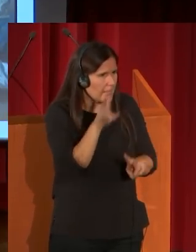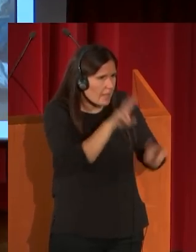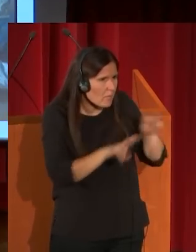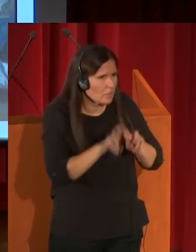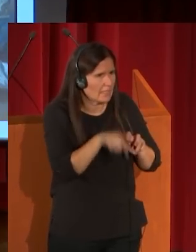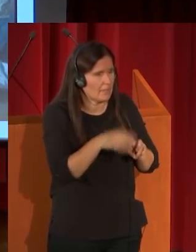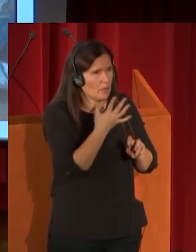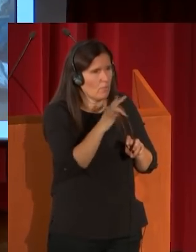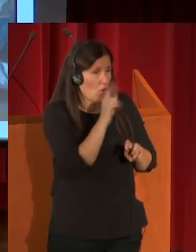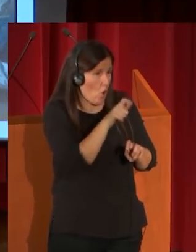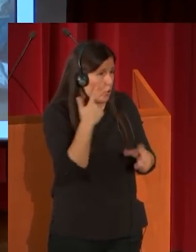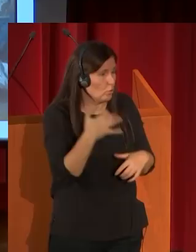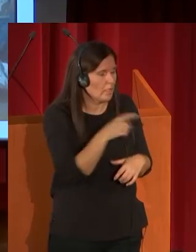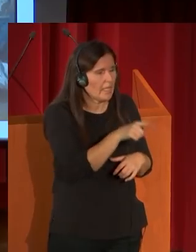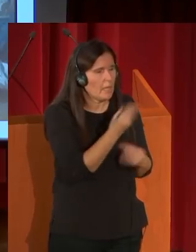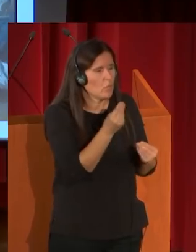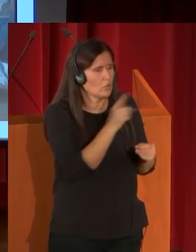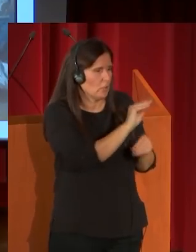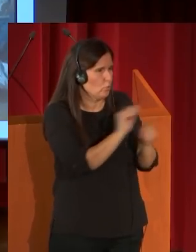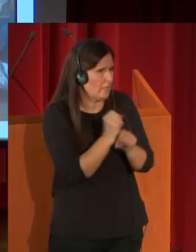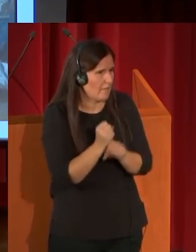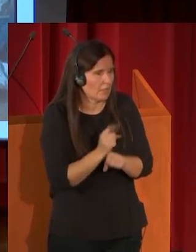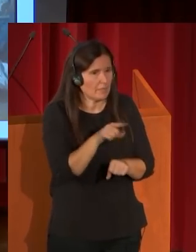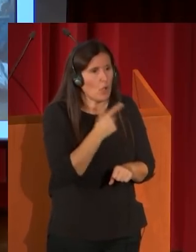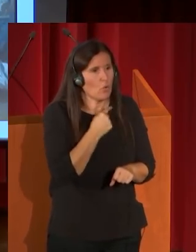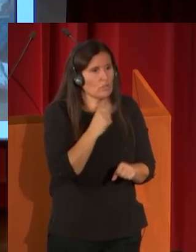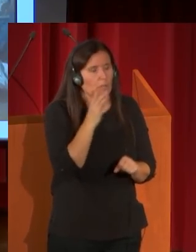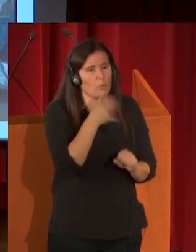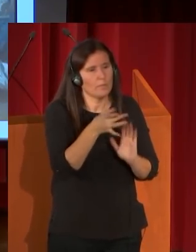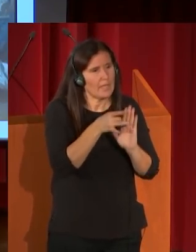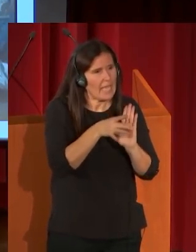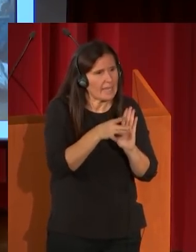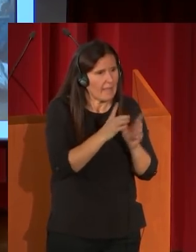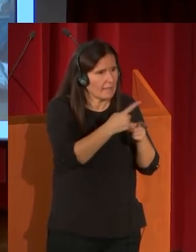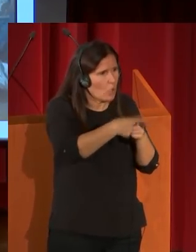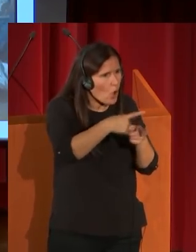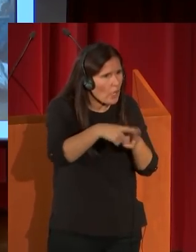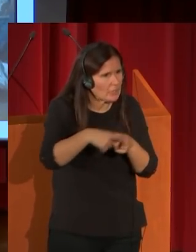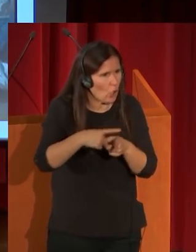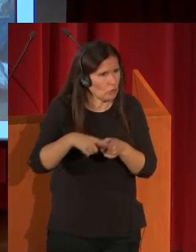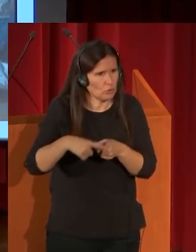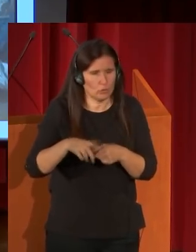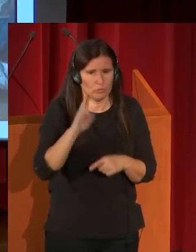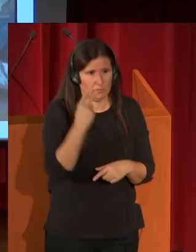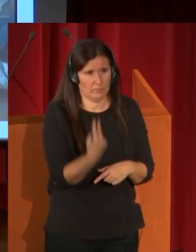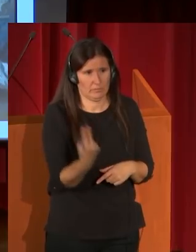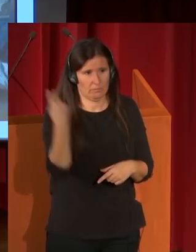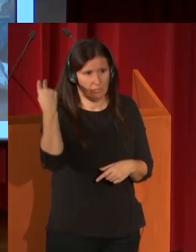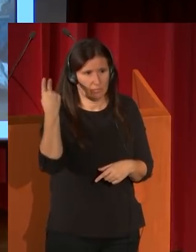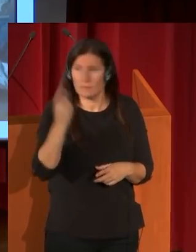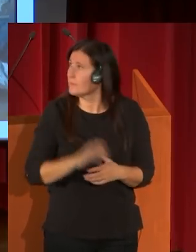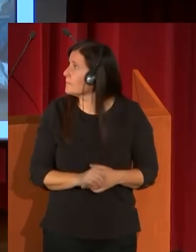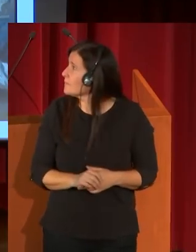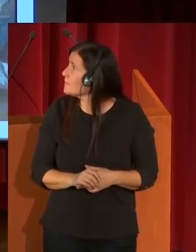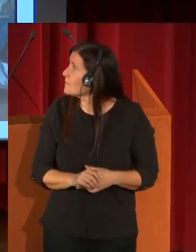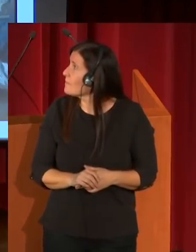Fortuny en muchas de sus obras y el gusto por las calidades de los objetos, como ven, esta talla